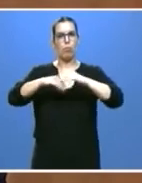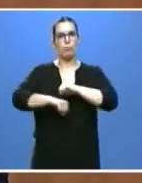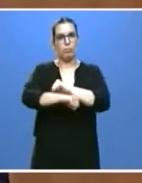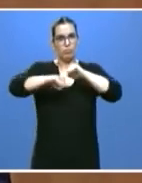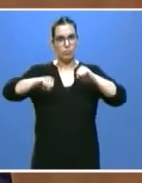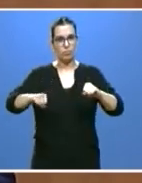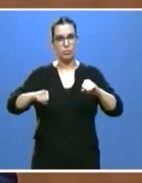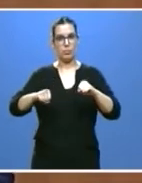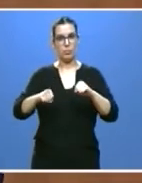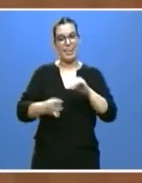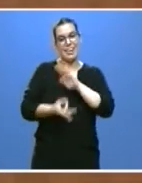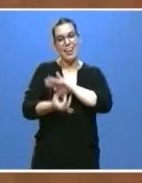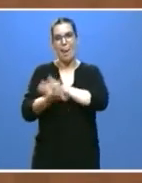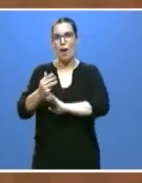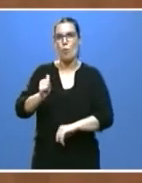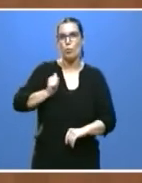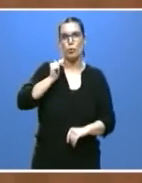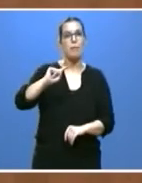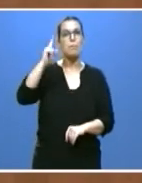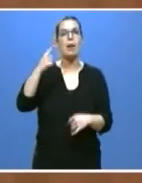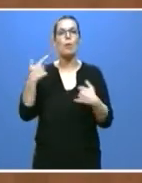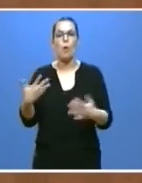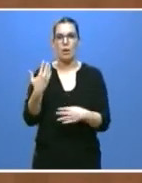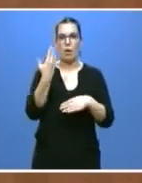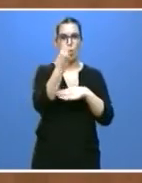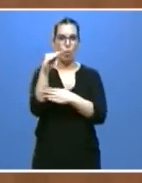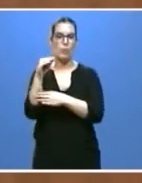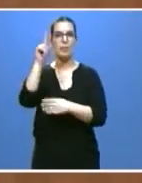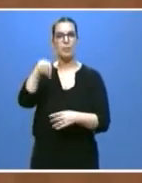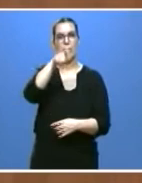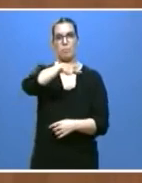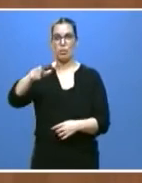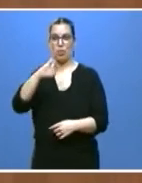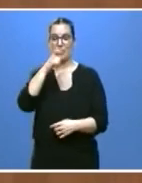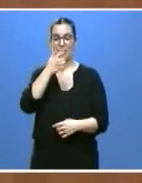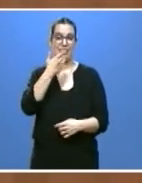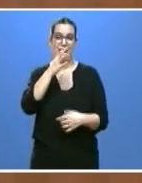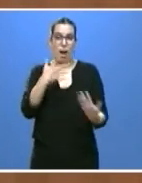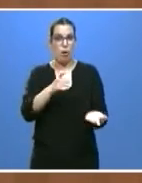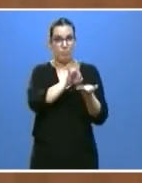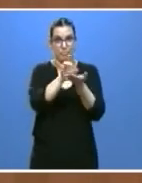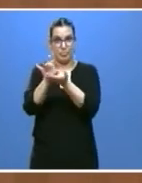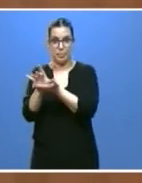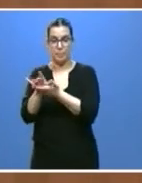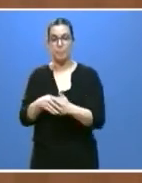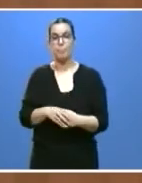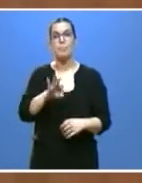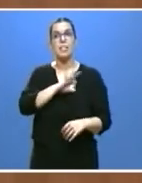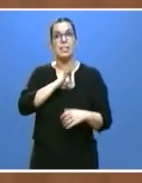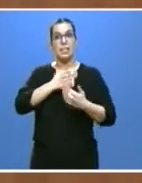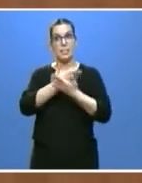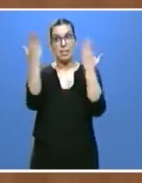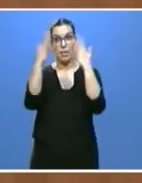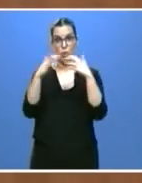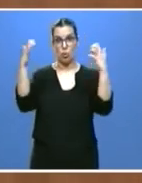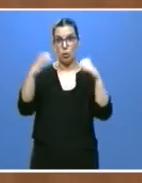oportunidades especialmente para los jóvenes y las personas que han perdido su empleo. Señorías, avanzar por